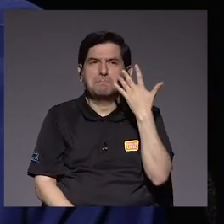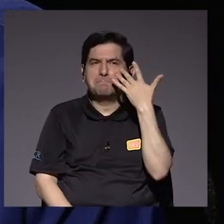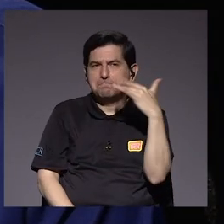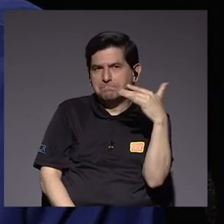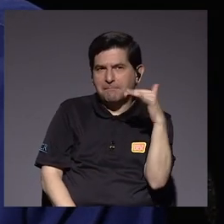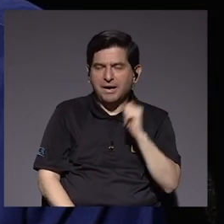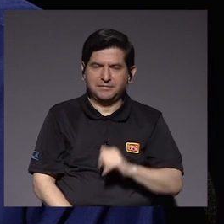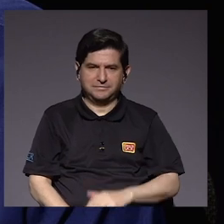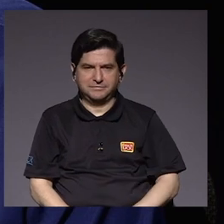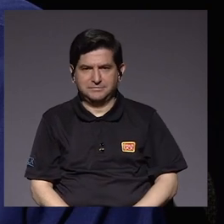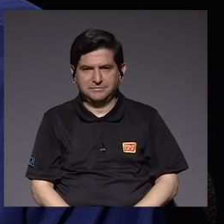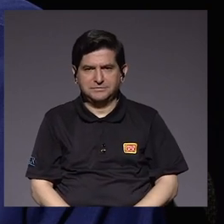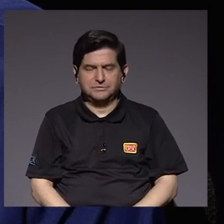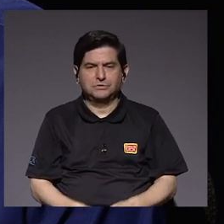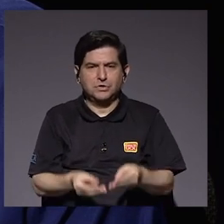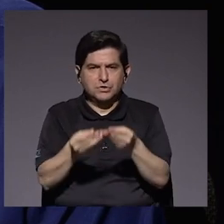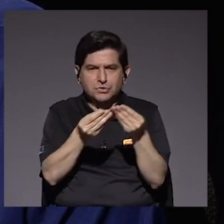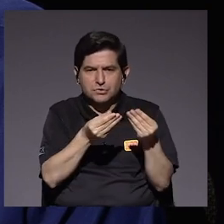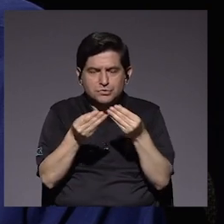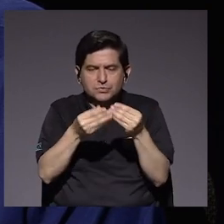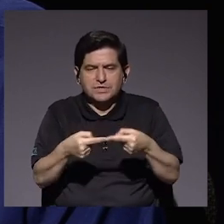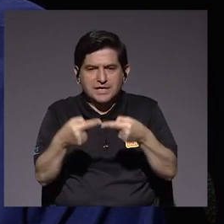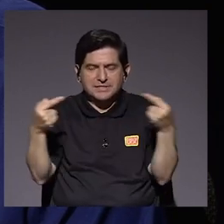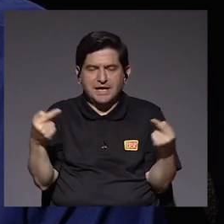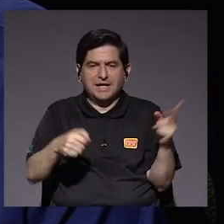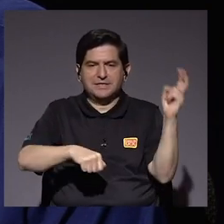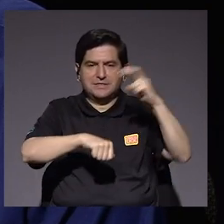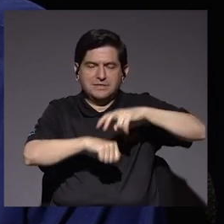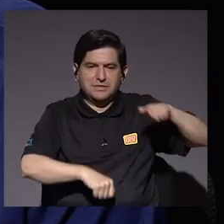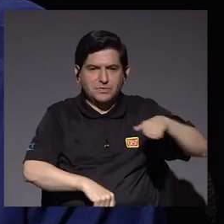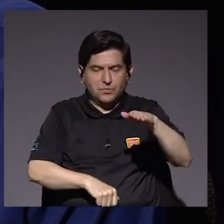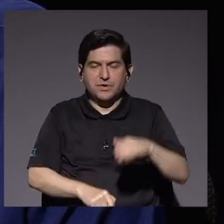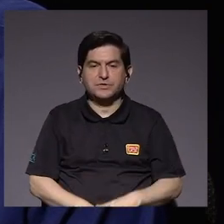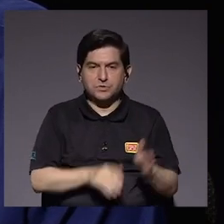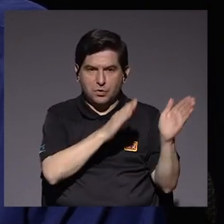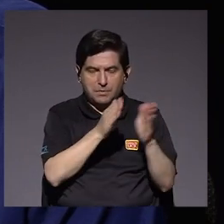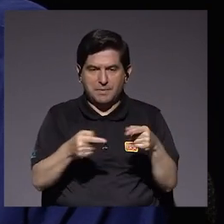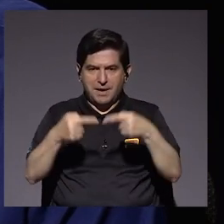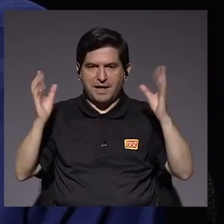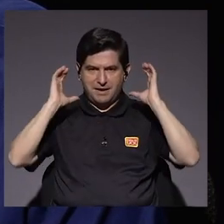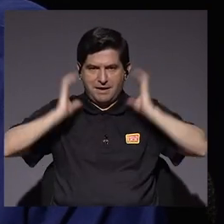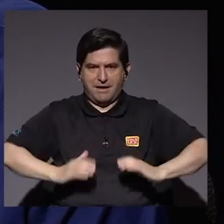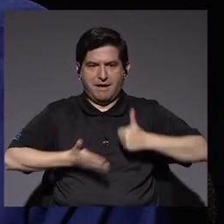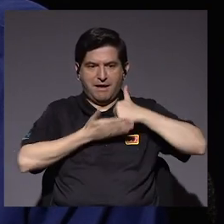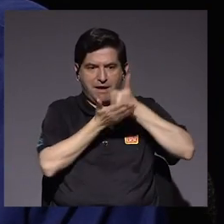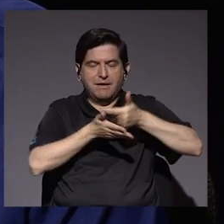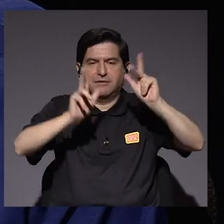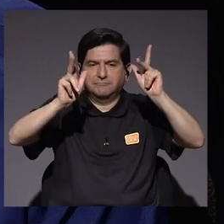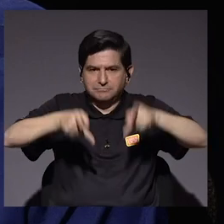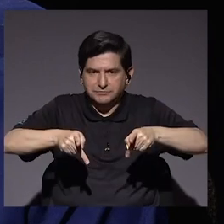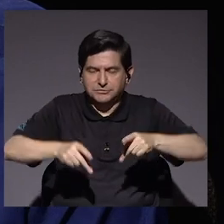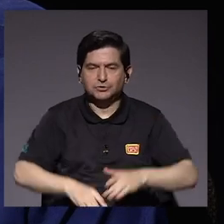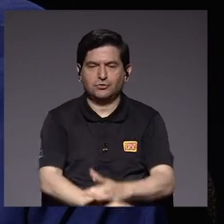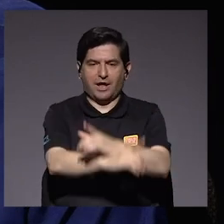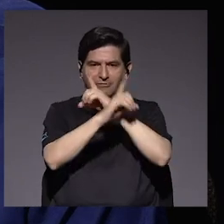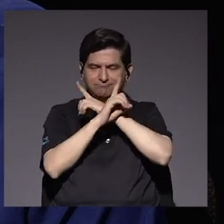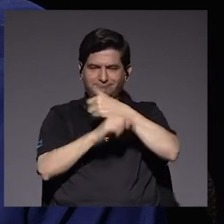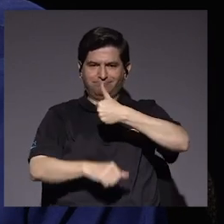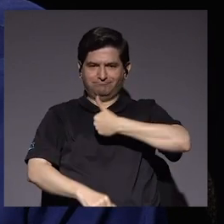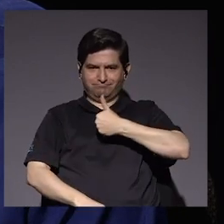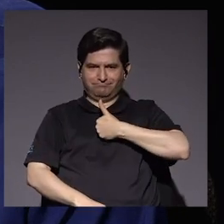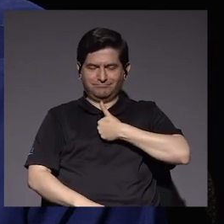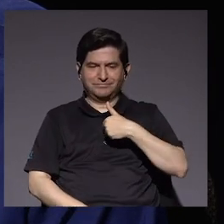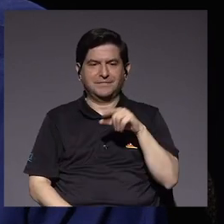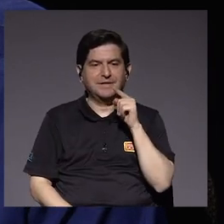a los sueros antifídicos en el sentido de que son preparaciones de anticuerpos que le van a ayudar al paciente a